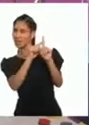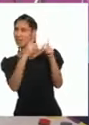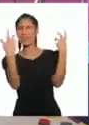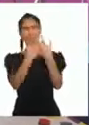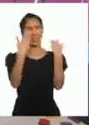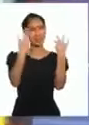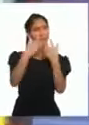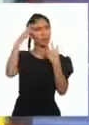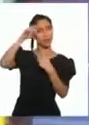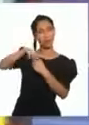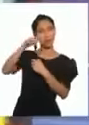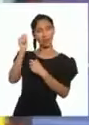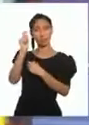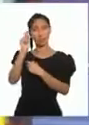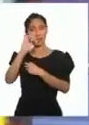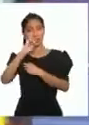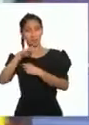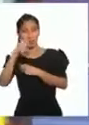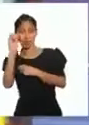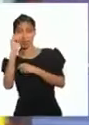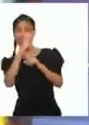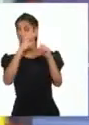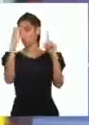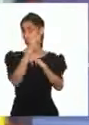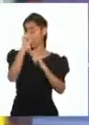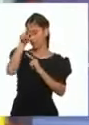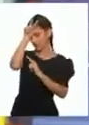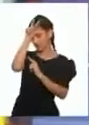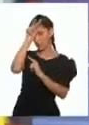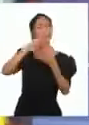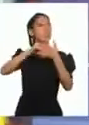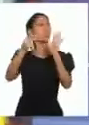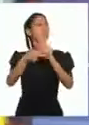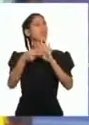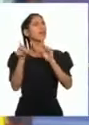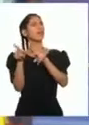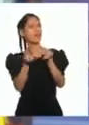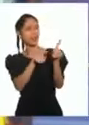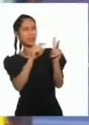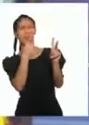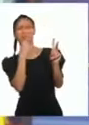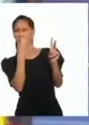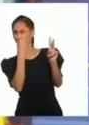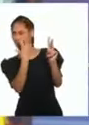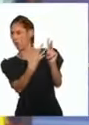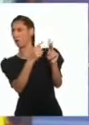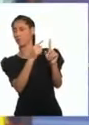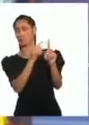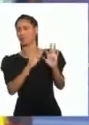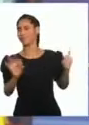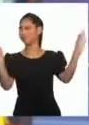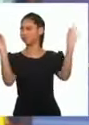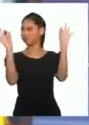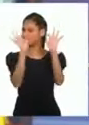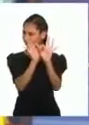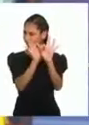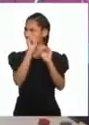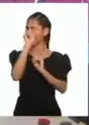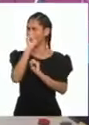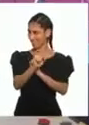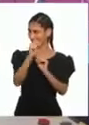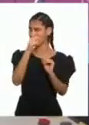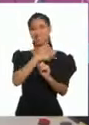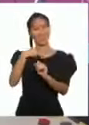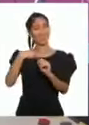del Perú. Eso significa que es una manifestación muy importante de nuestra cultura,